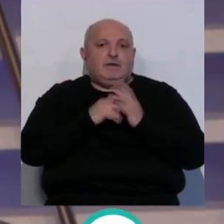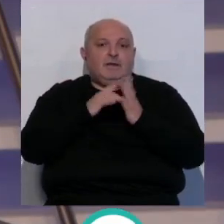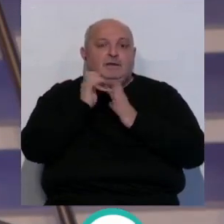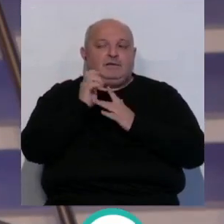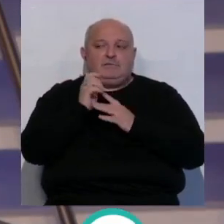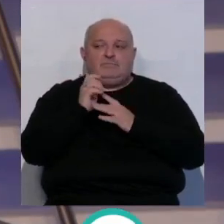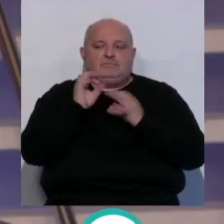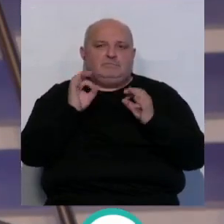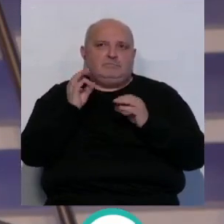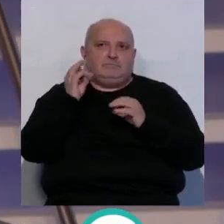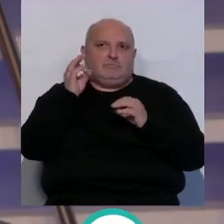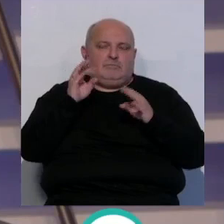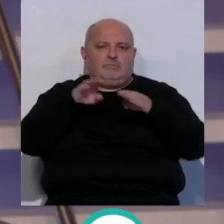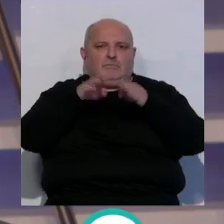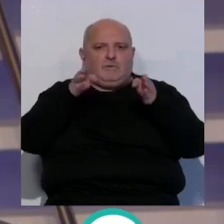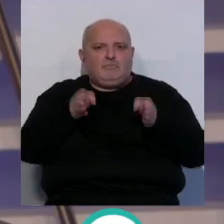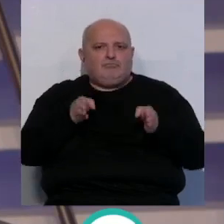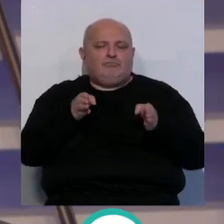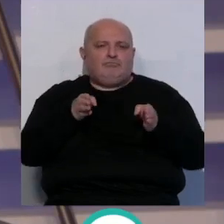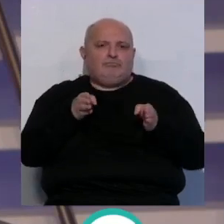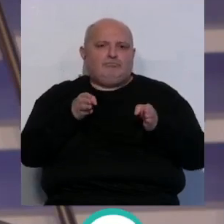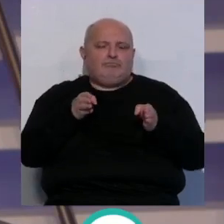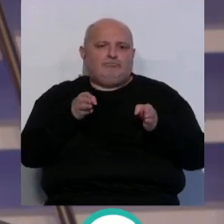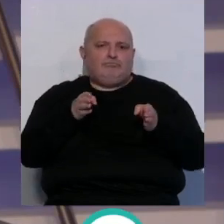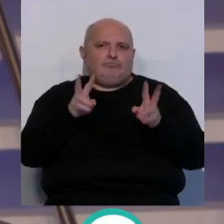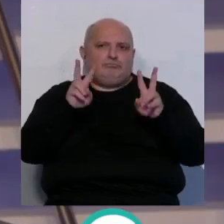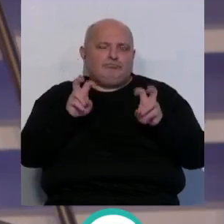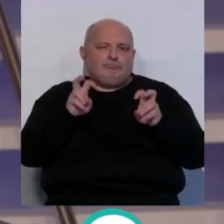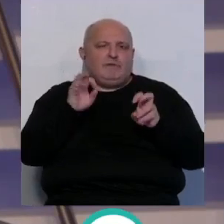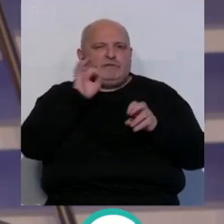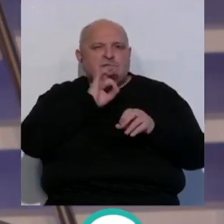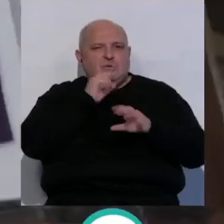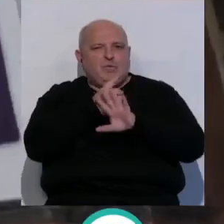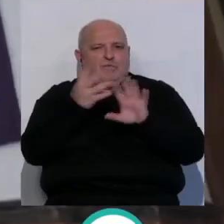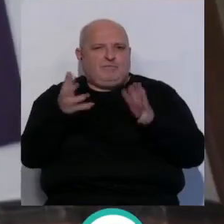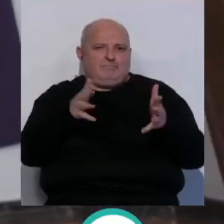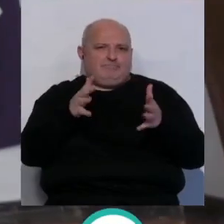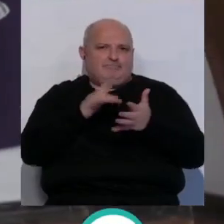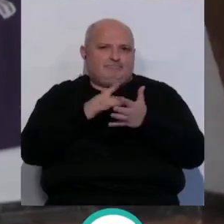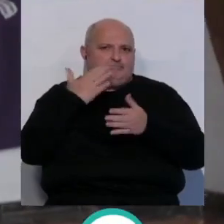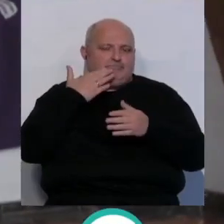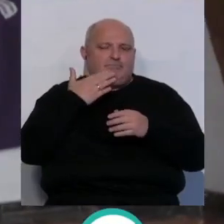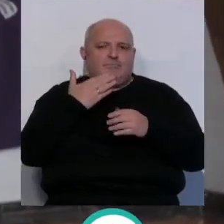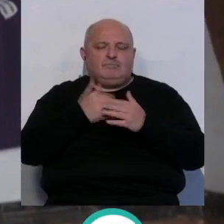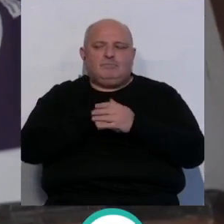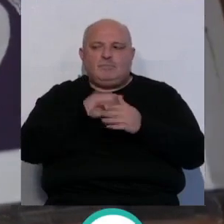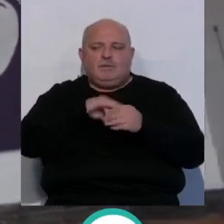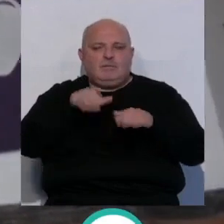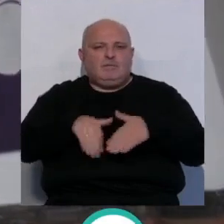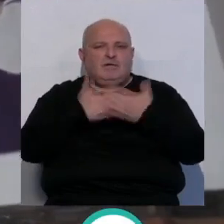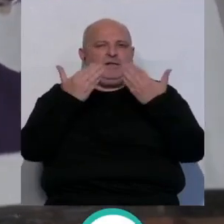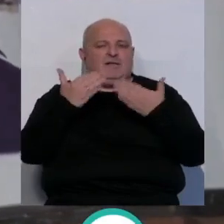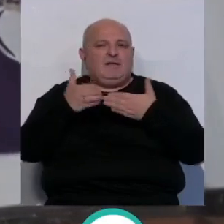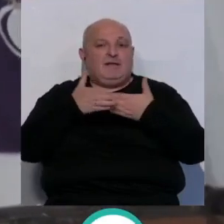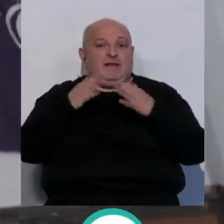tenga esa estampa de finales del siglo XIX. El lunes por la mañana las